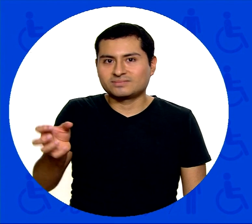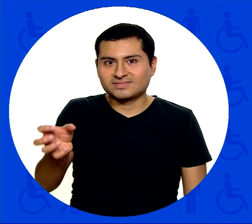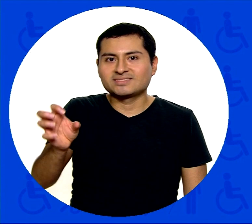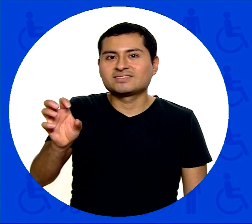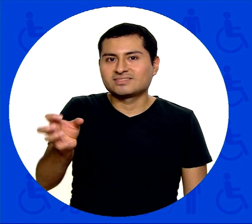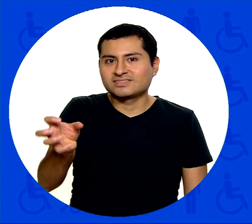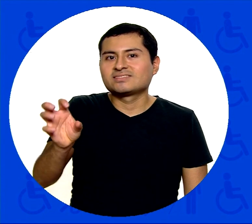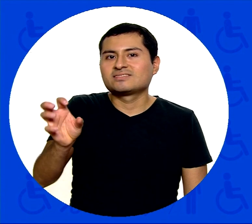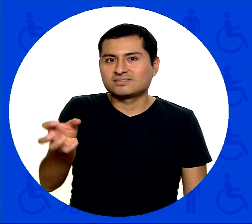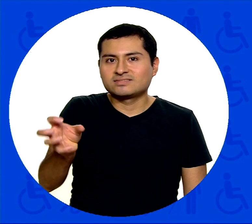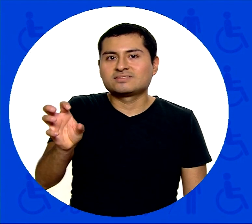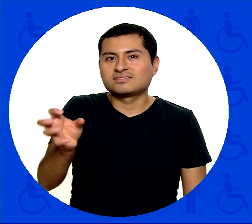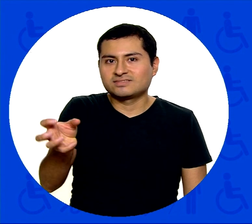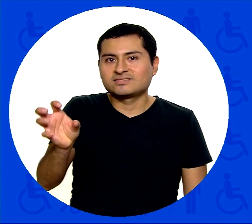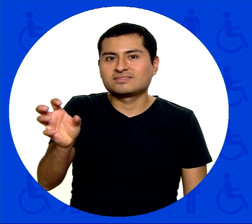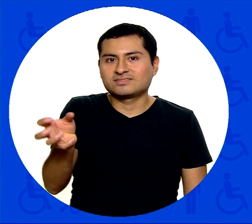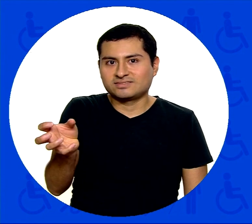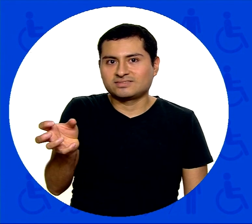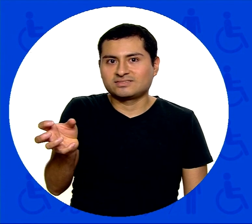Radio